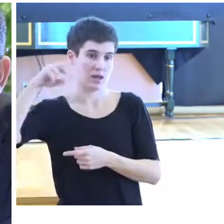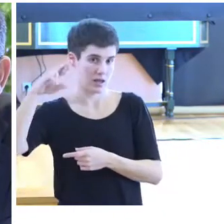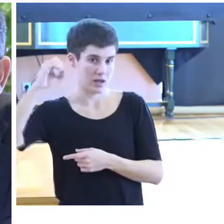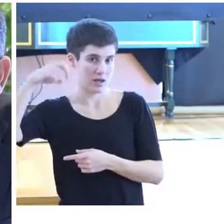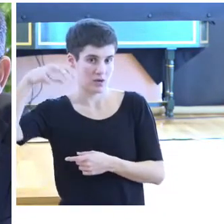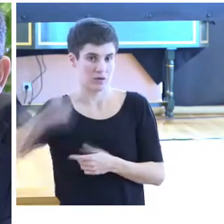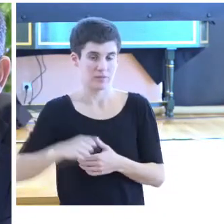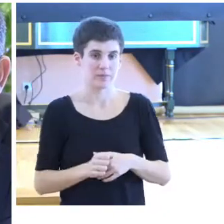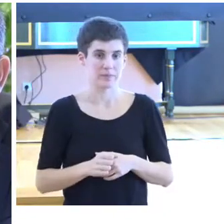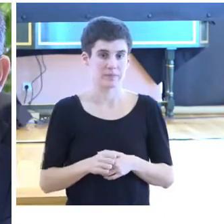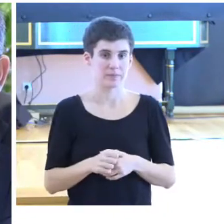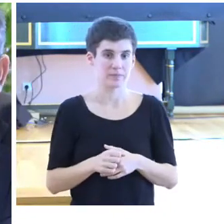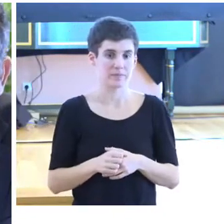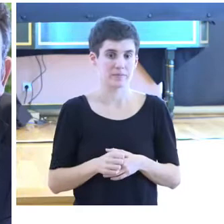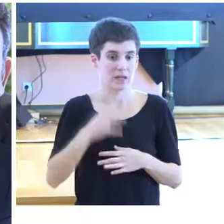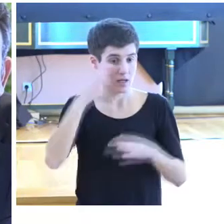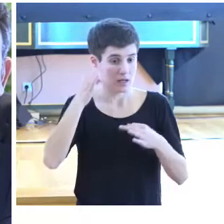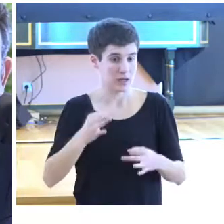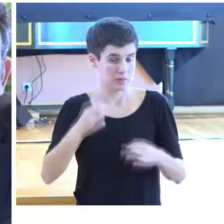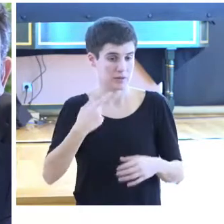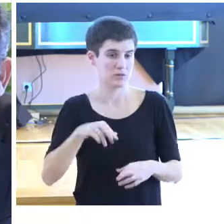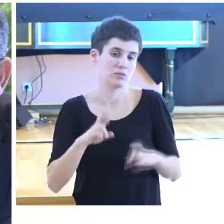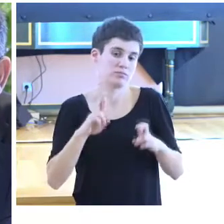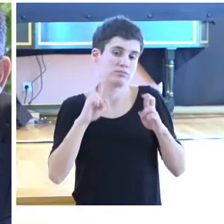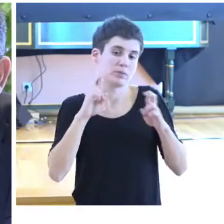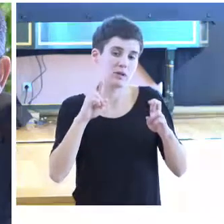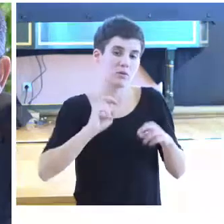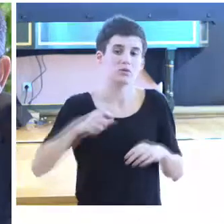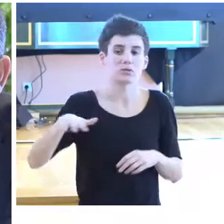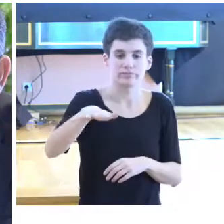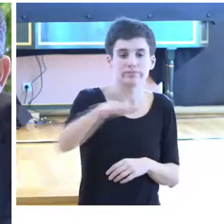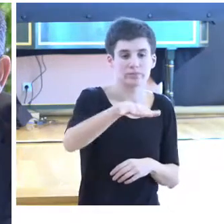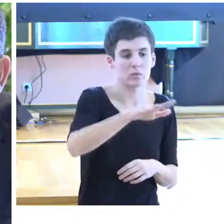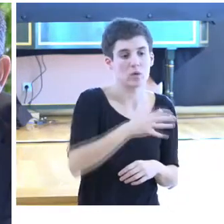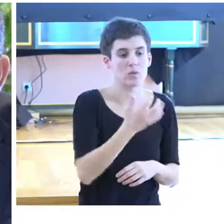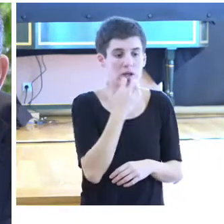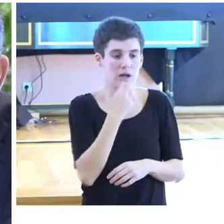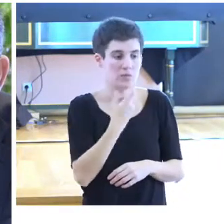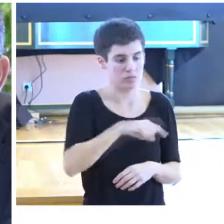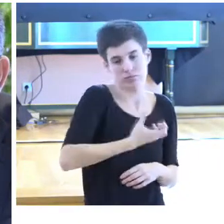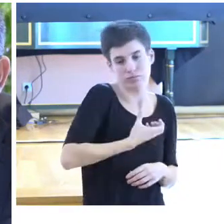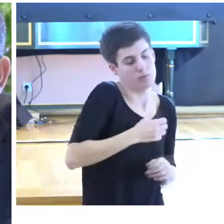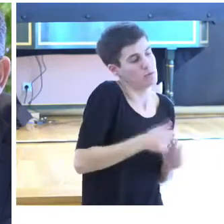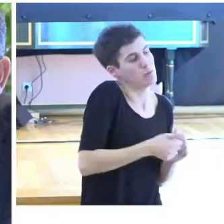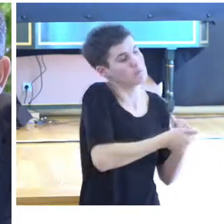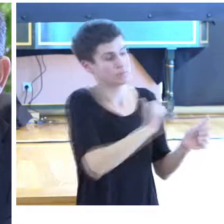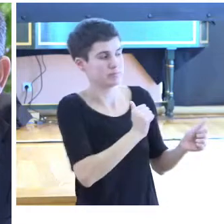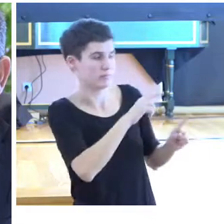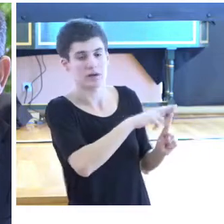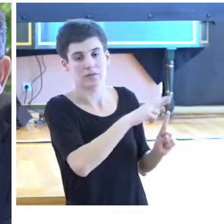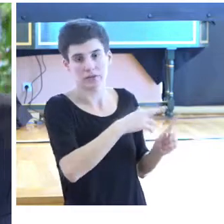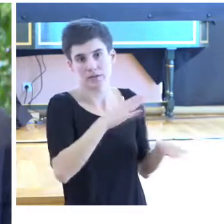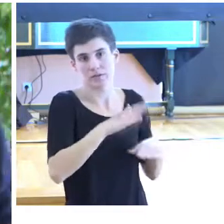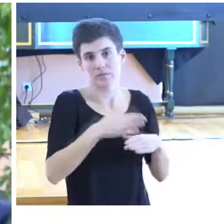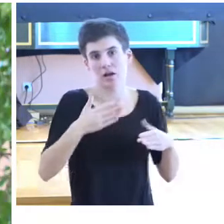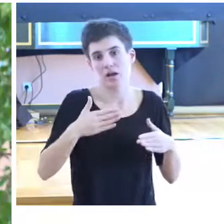Esperamos que realmente haya más municipios que tomen el ejemplo del Ayuntamiento de Palafrugell, que permitan